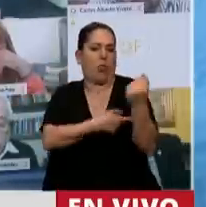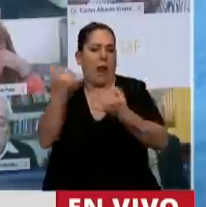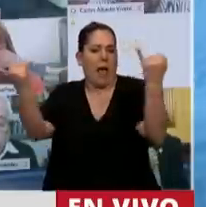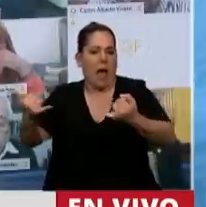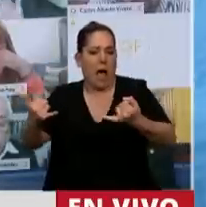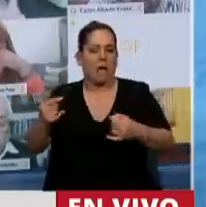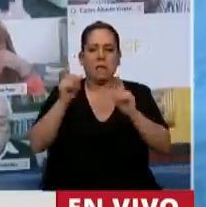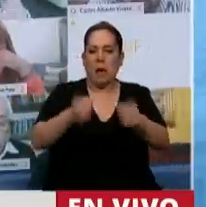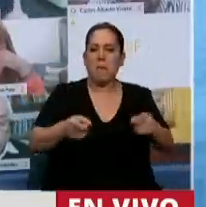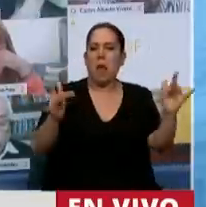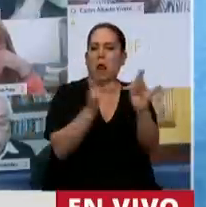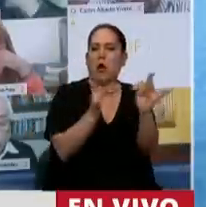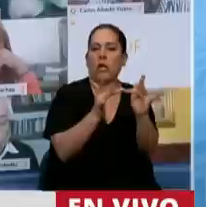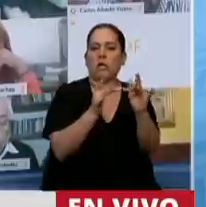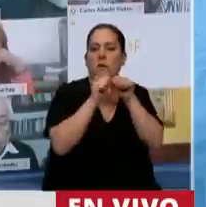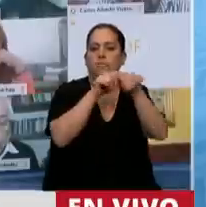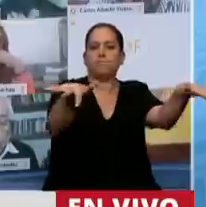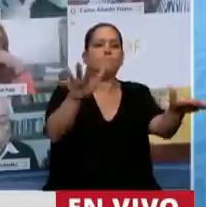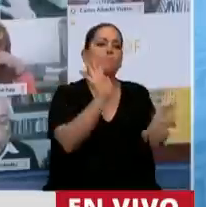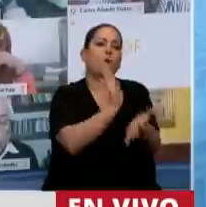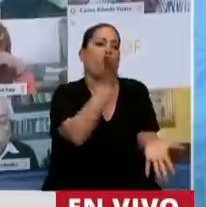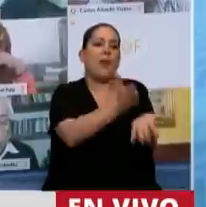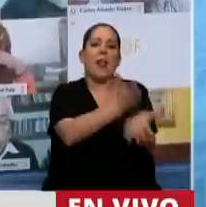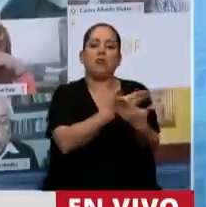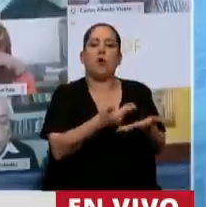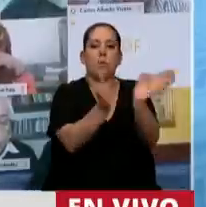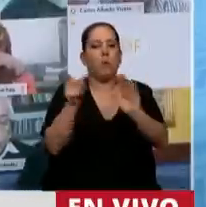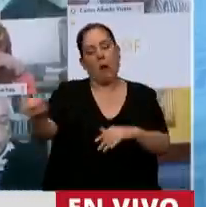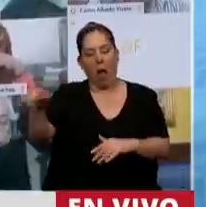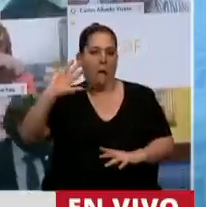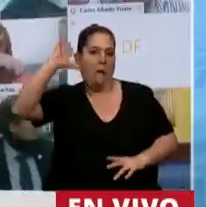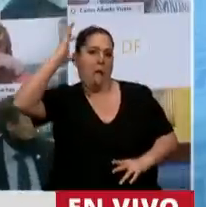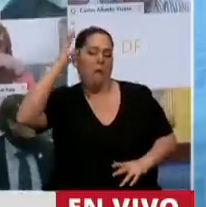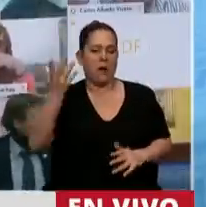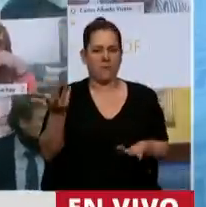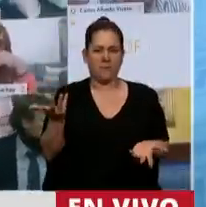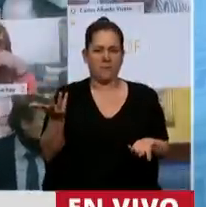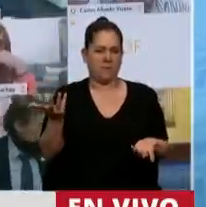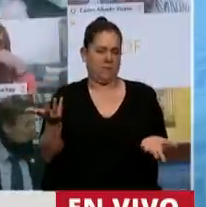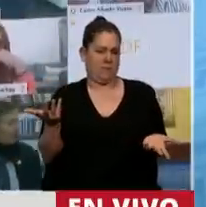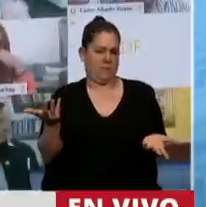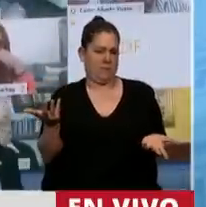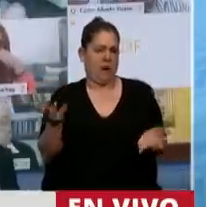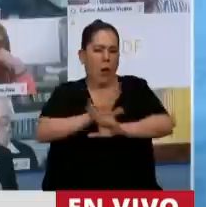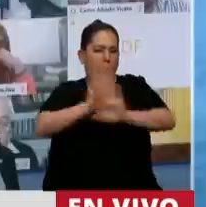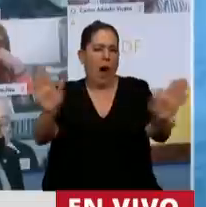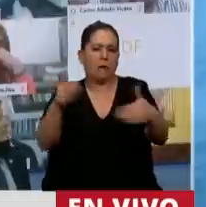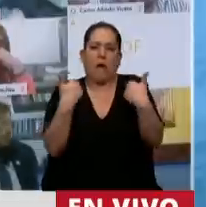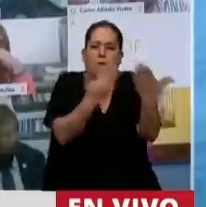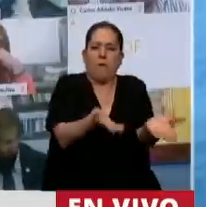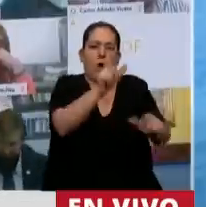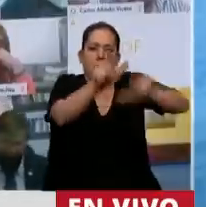conectividad un derecho público. No basta con ser representantes de los poderosos para